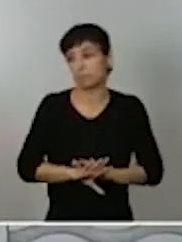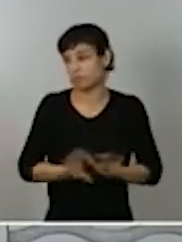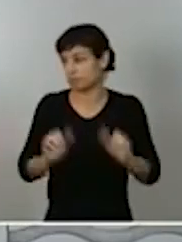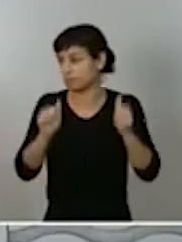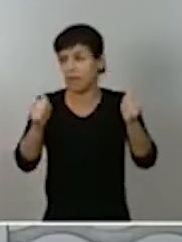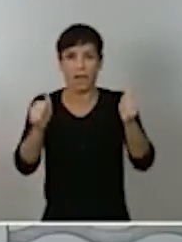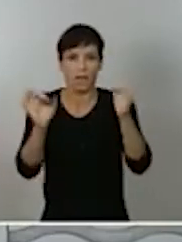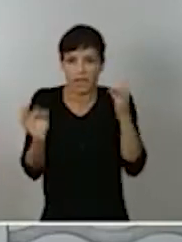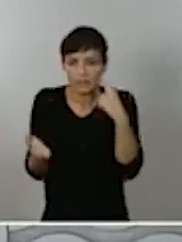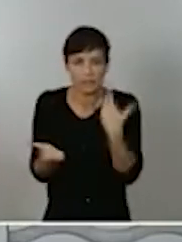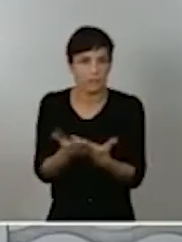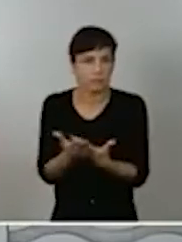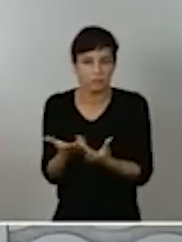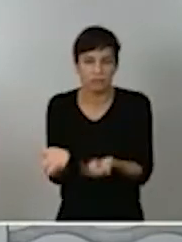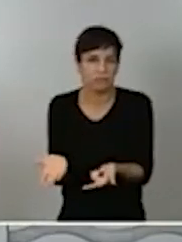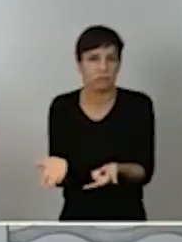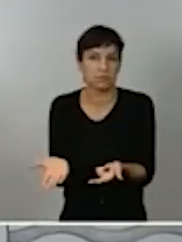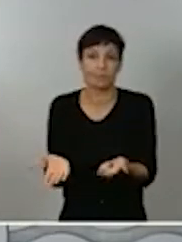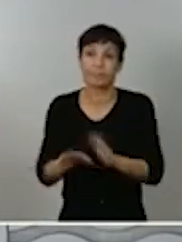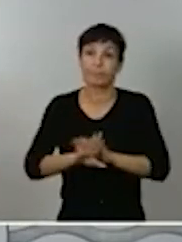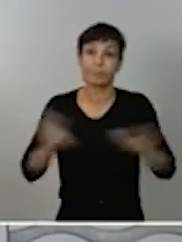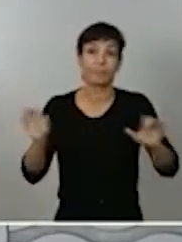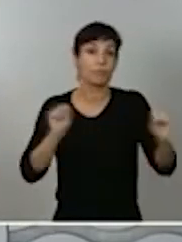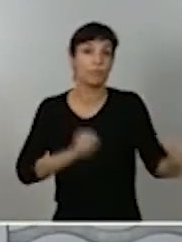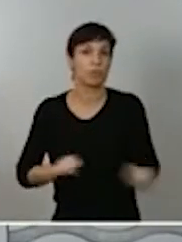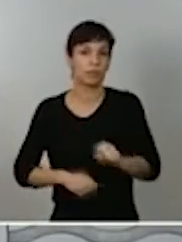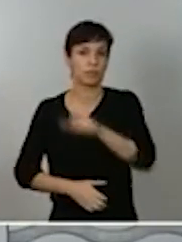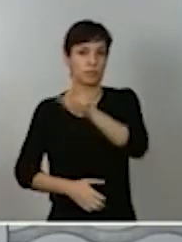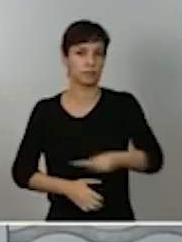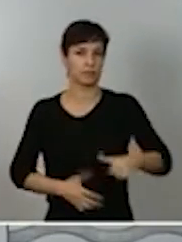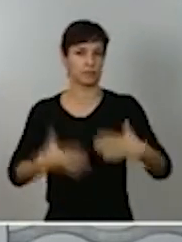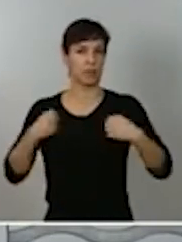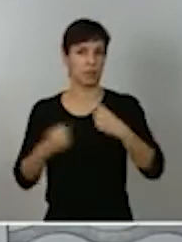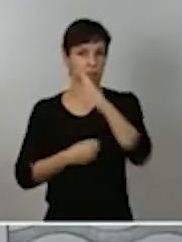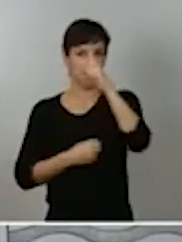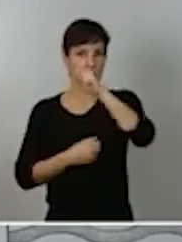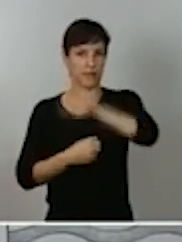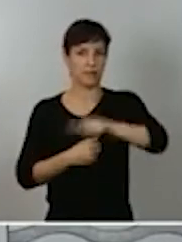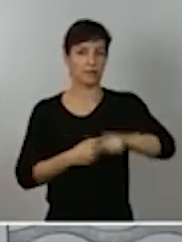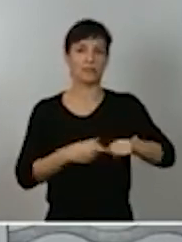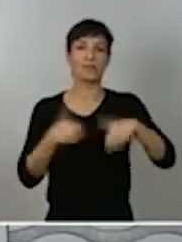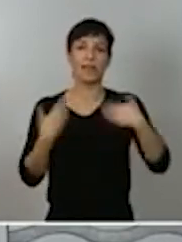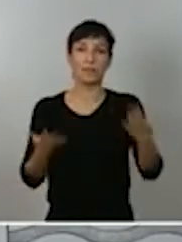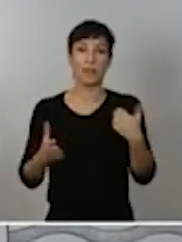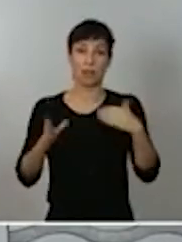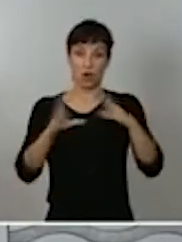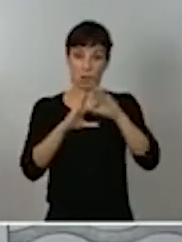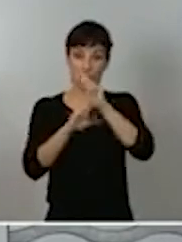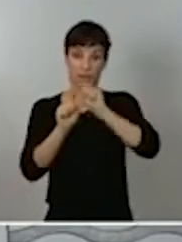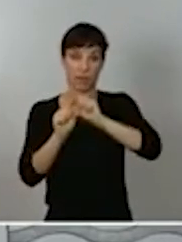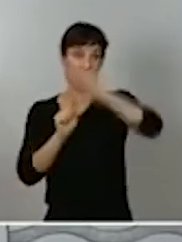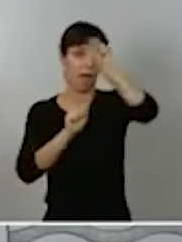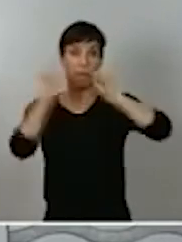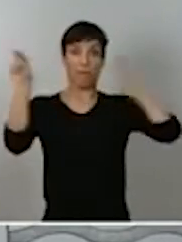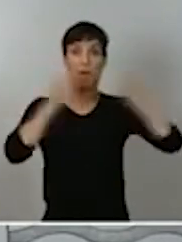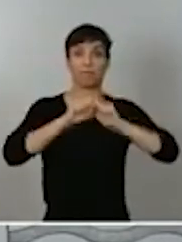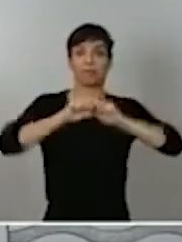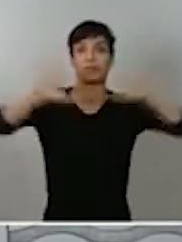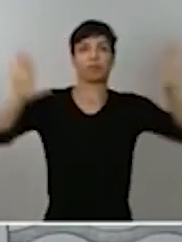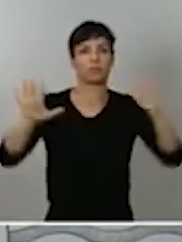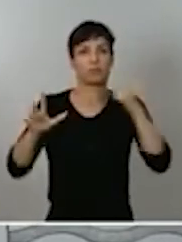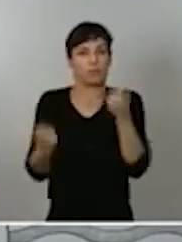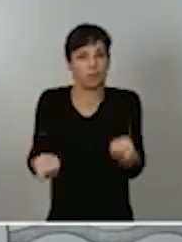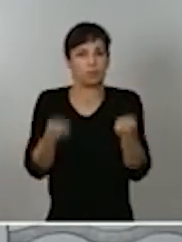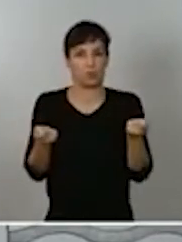medidas para proteger la salud de los madrileños y también para evitar que esta situación se propague a otras comunidades autónomas y ponga en peligro la salud de más